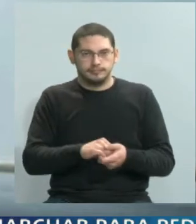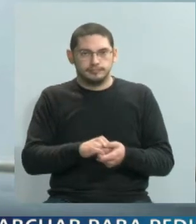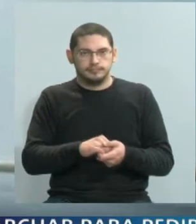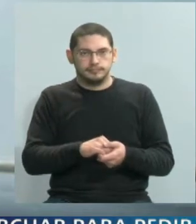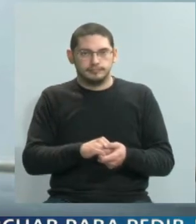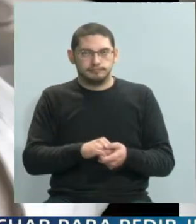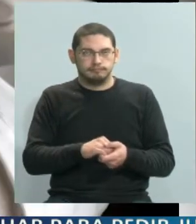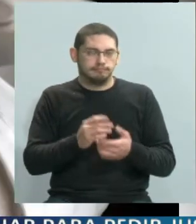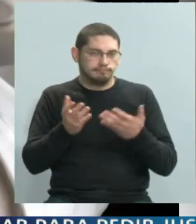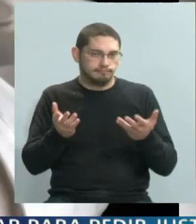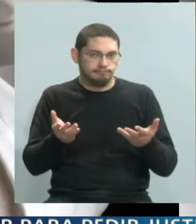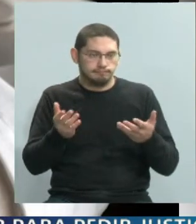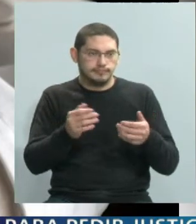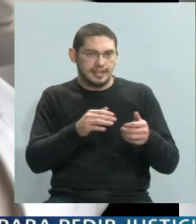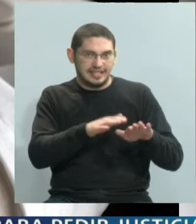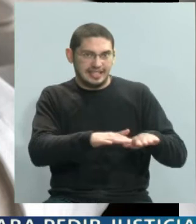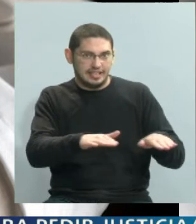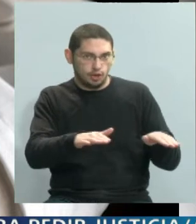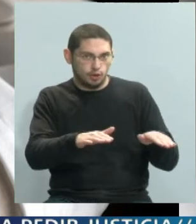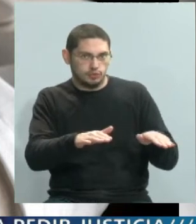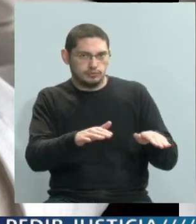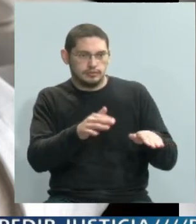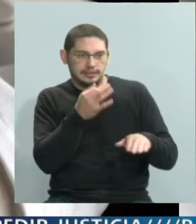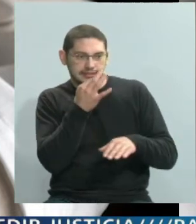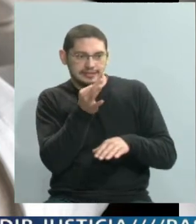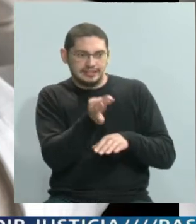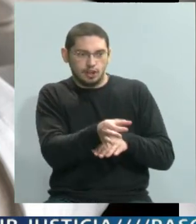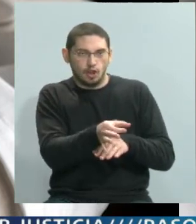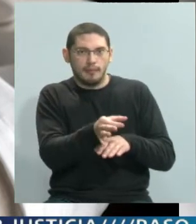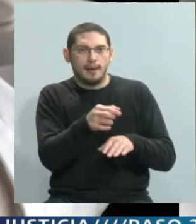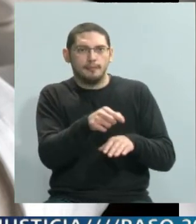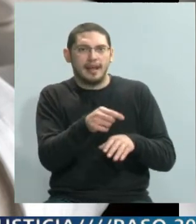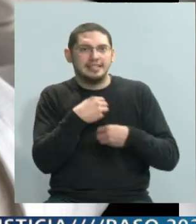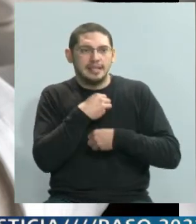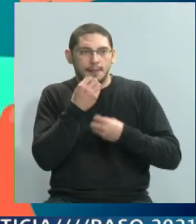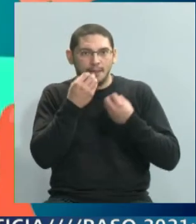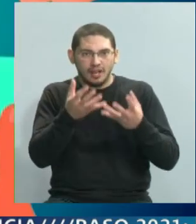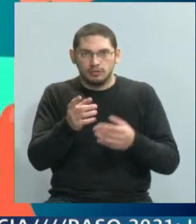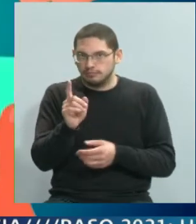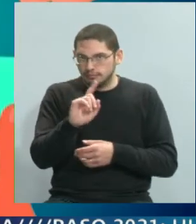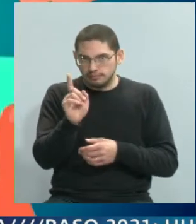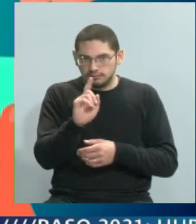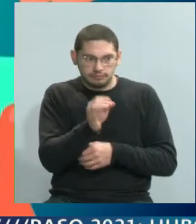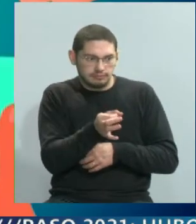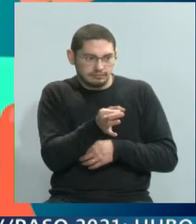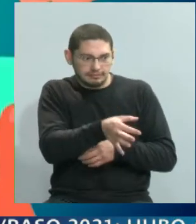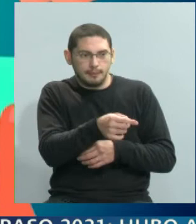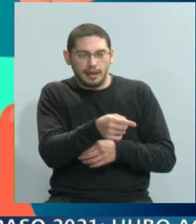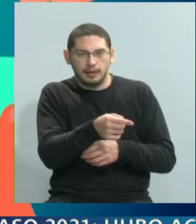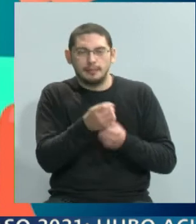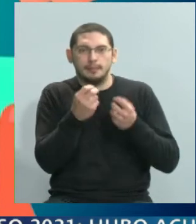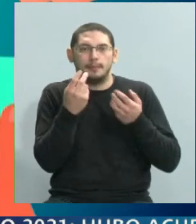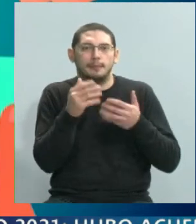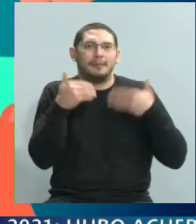medicación a estos niños, no es para paliar los síntomas, sino más bien es para generar síntomas. ¡Guau!